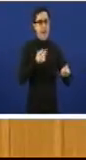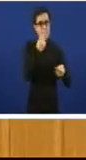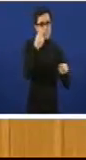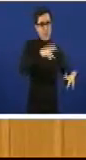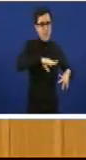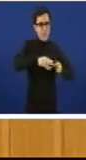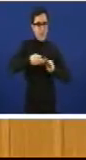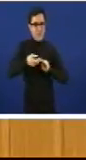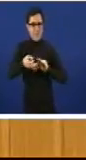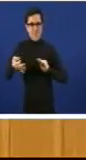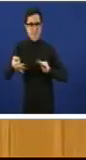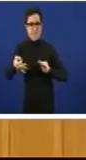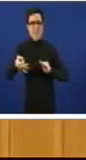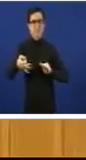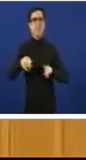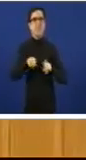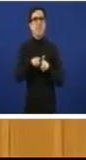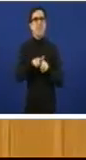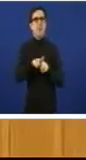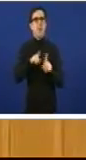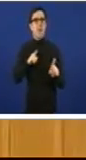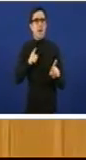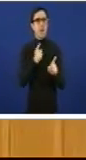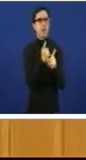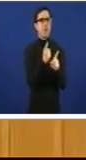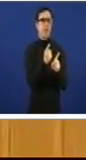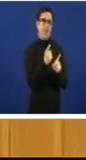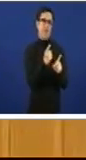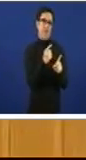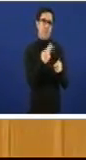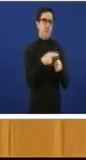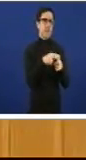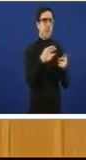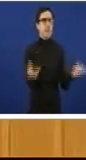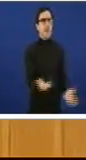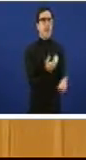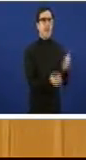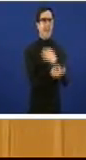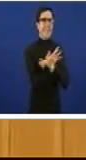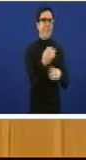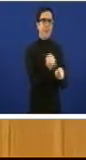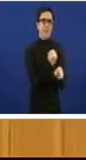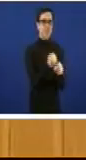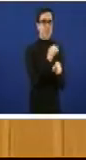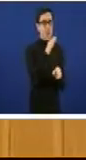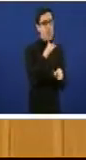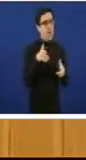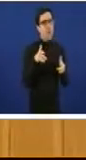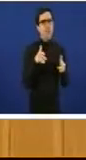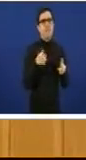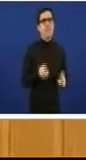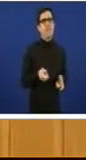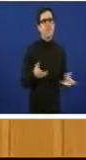en contra das políticas de exeneración de emprego. O único que fai é que non asudan a crear emprego